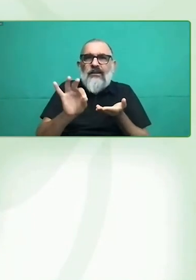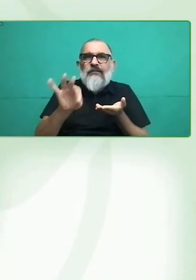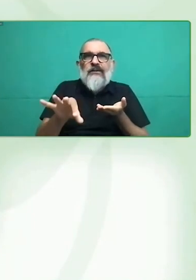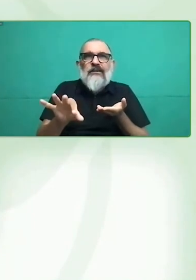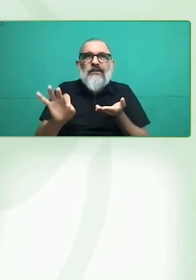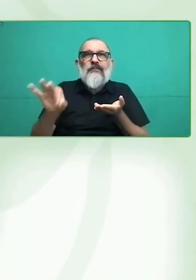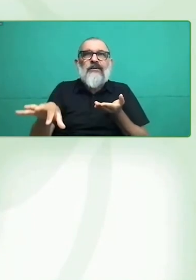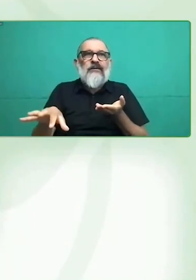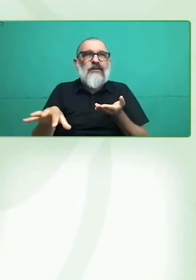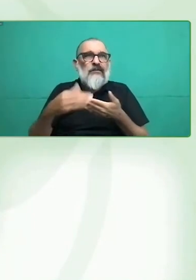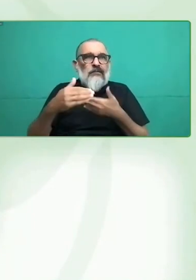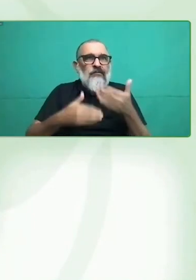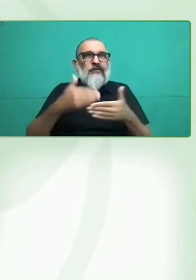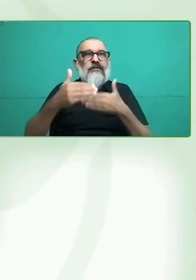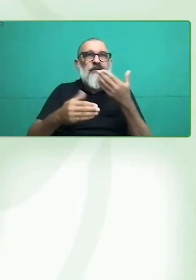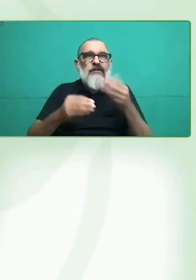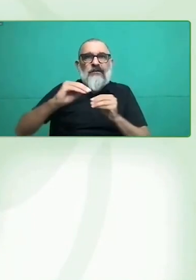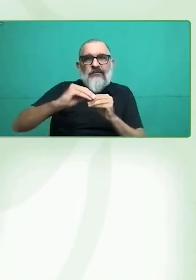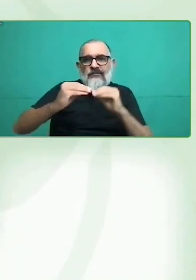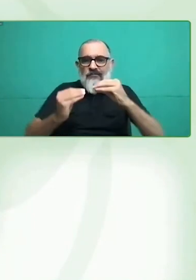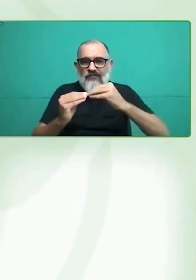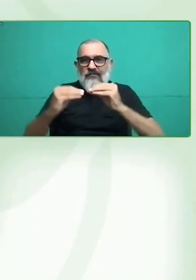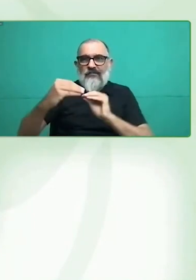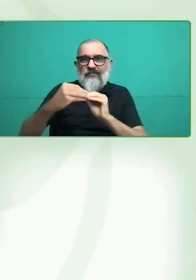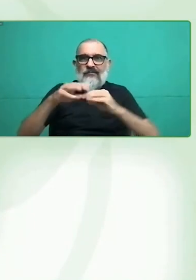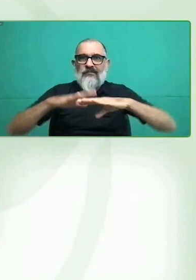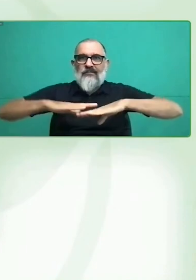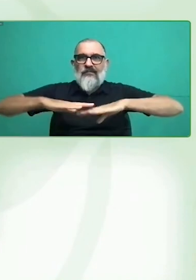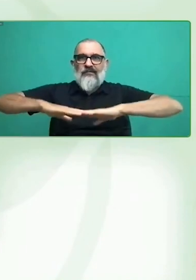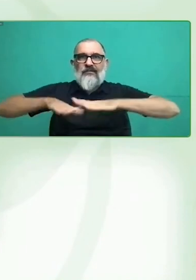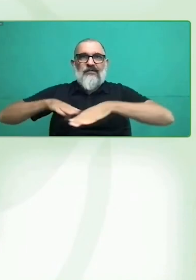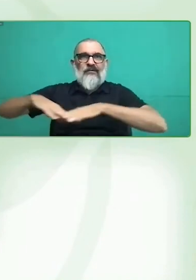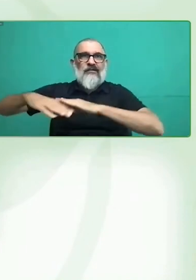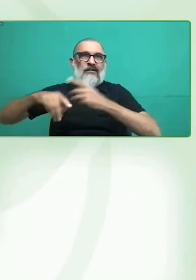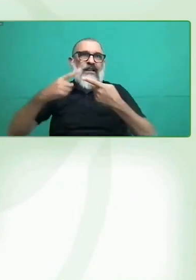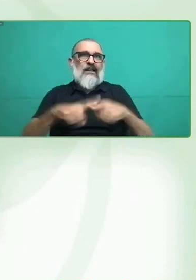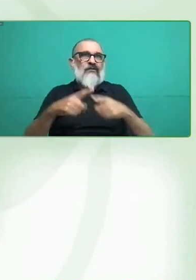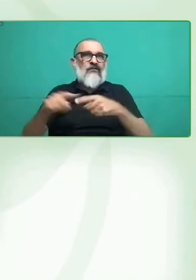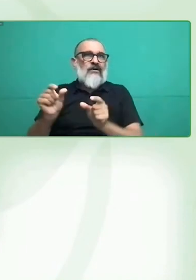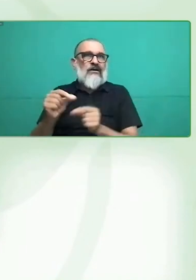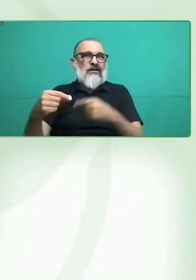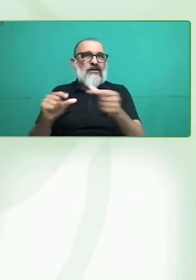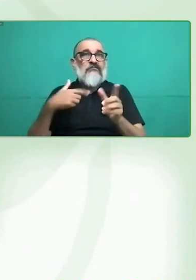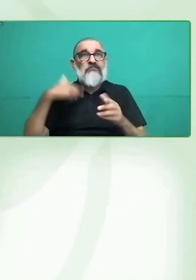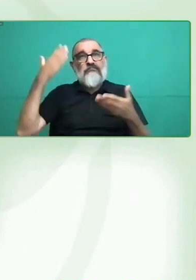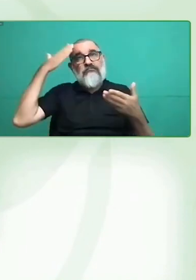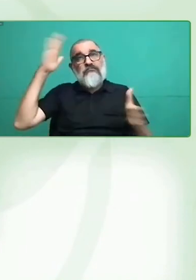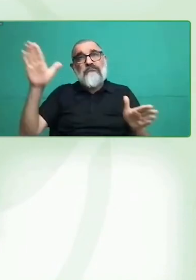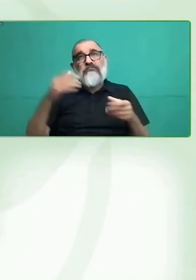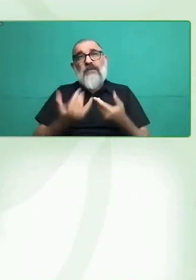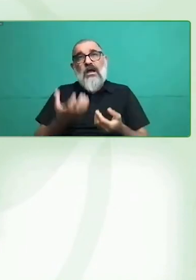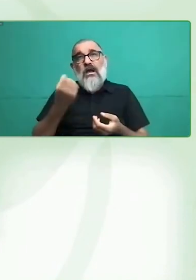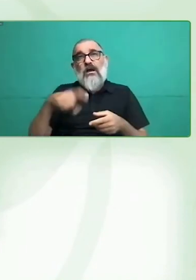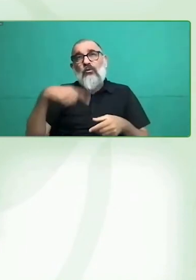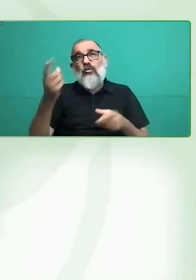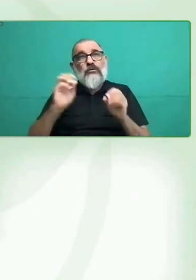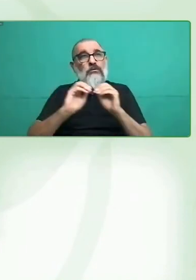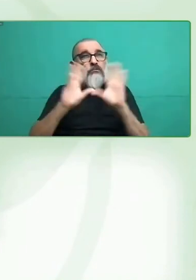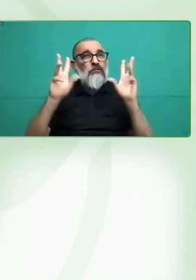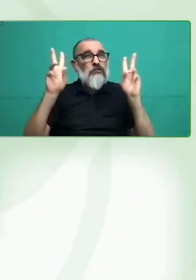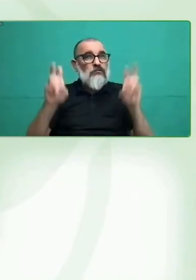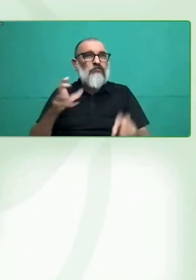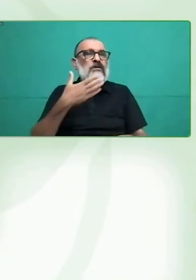Es muy importante estar siempre mirando qué está pasando, estar un poco a la vanguardia, porque llevamos muchísimos años trabajando,